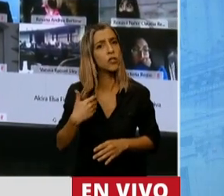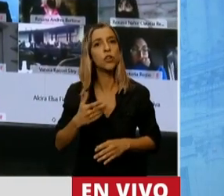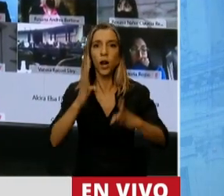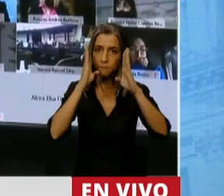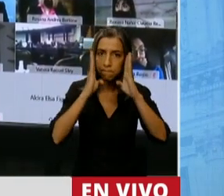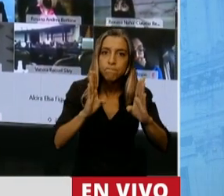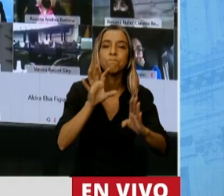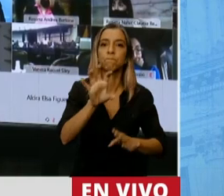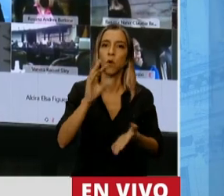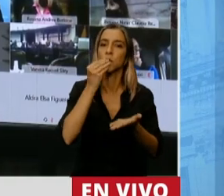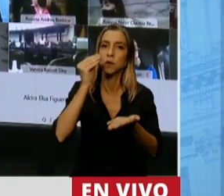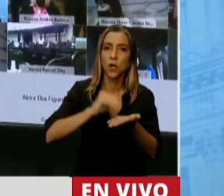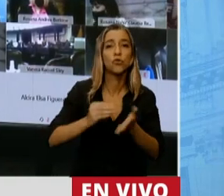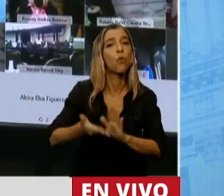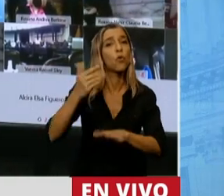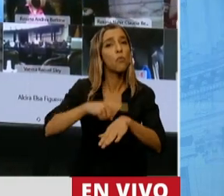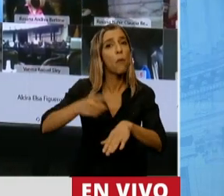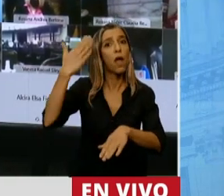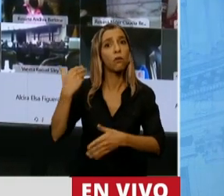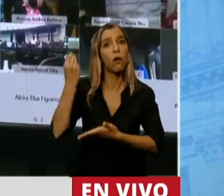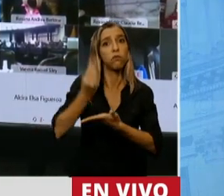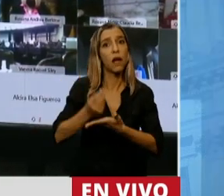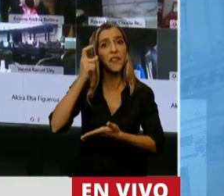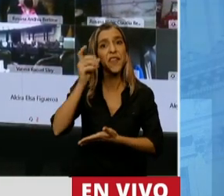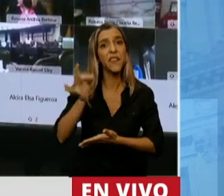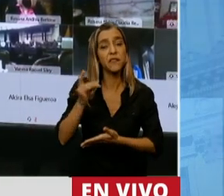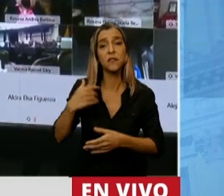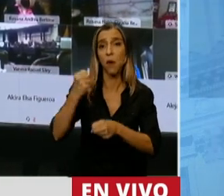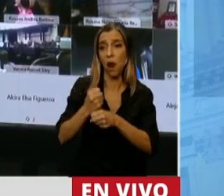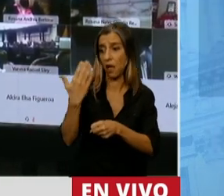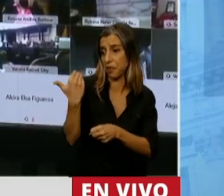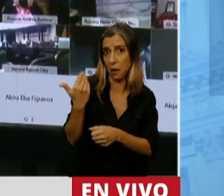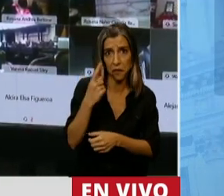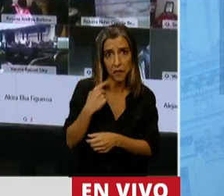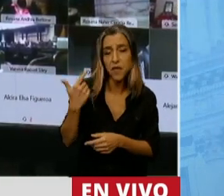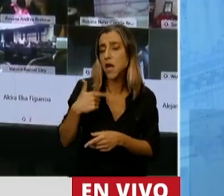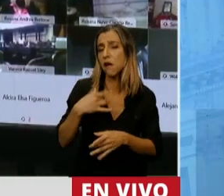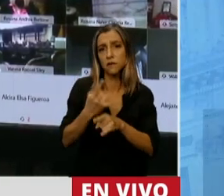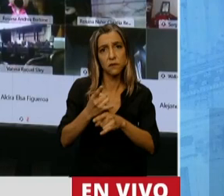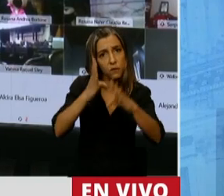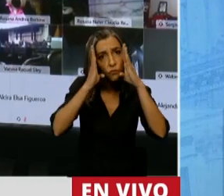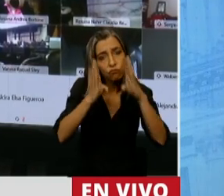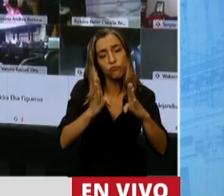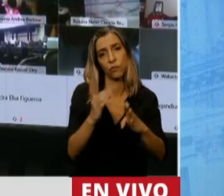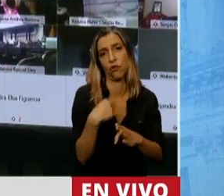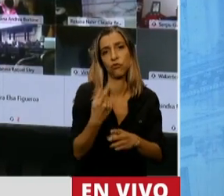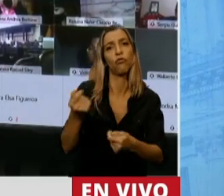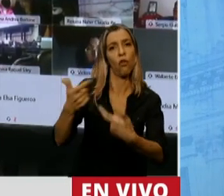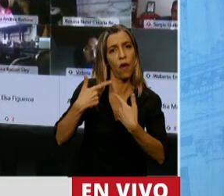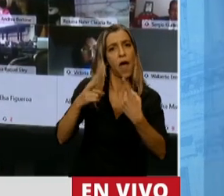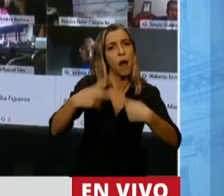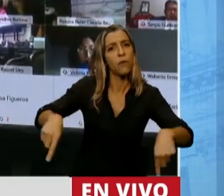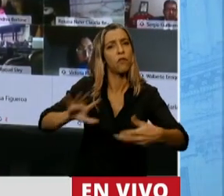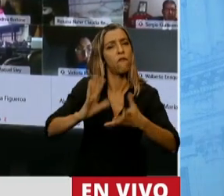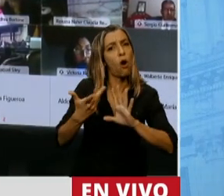desde el 10 de diciembre hasta hace unos días atrás. Eso es lo que se está obviando decir. Entonces, además,